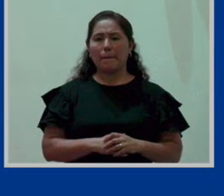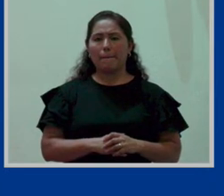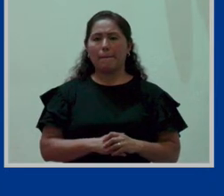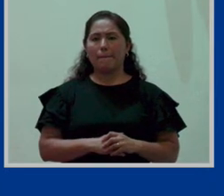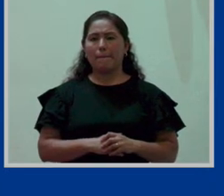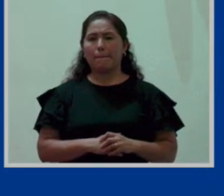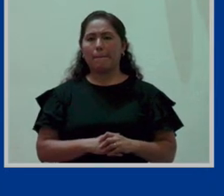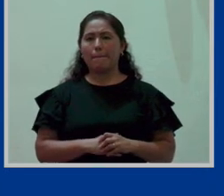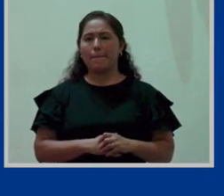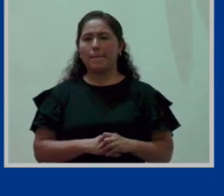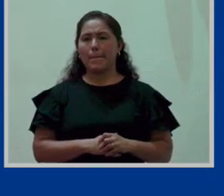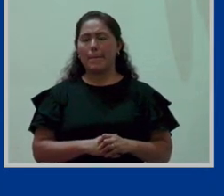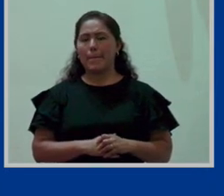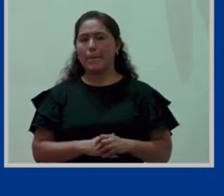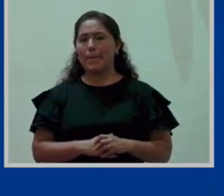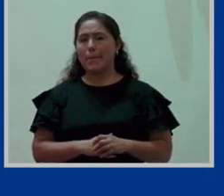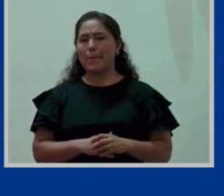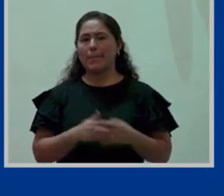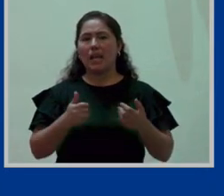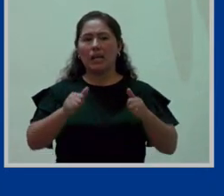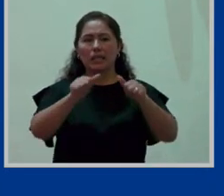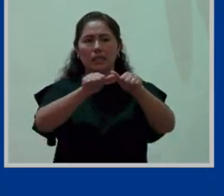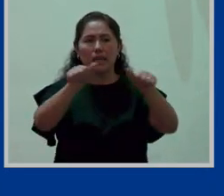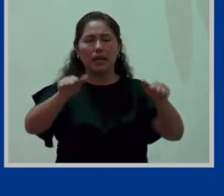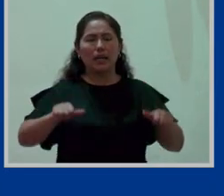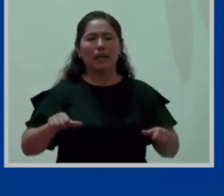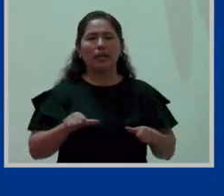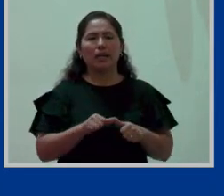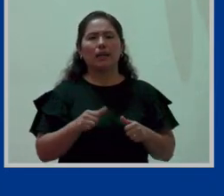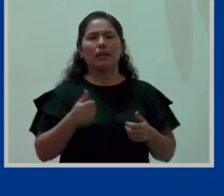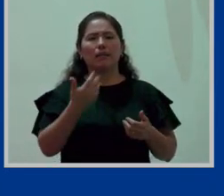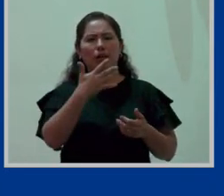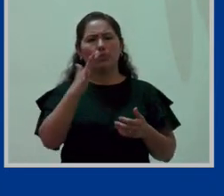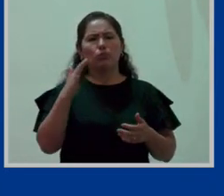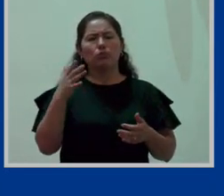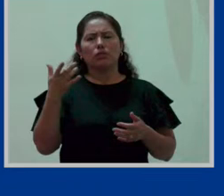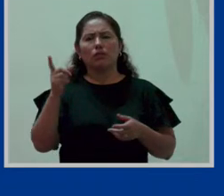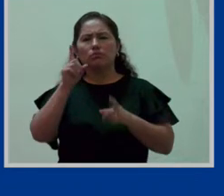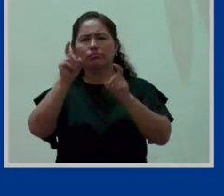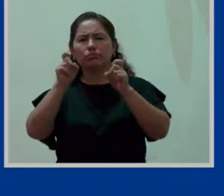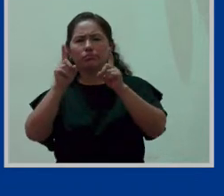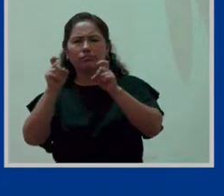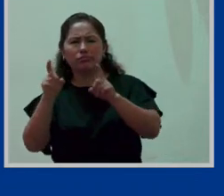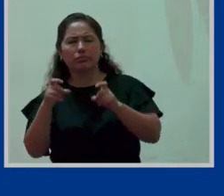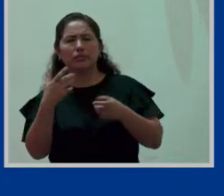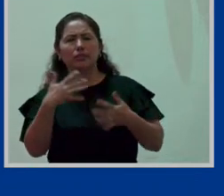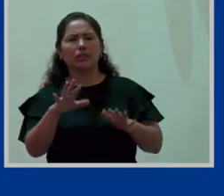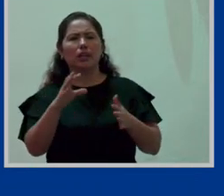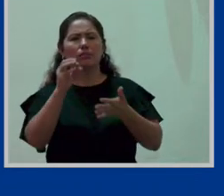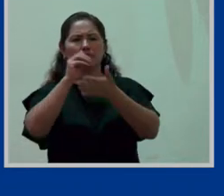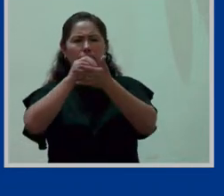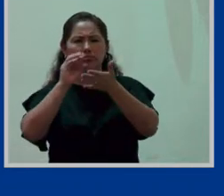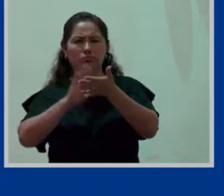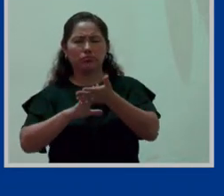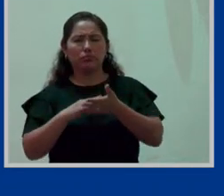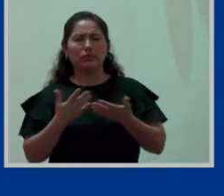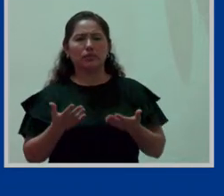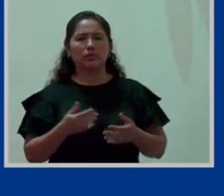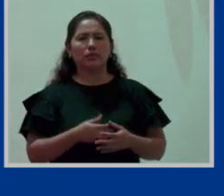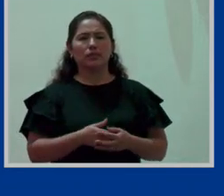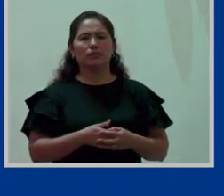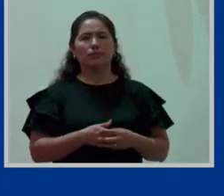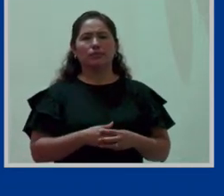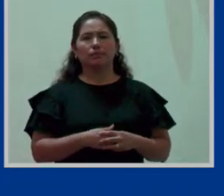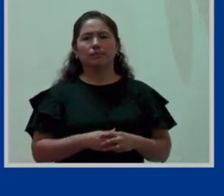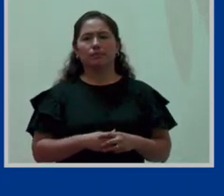En cuanto al área, hay algunas consultas que nos han formulado y voy a emplear una